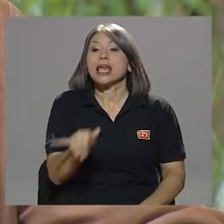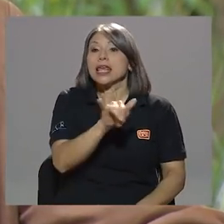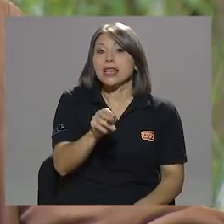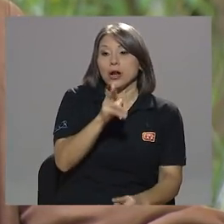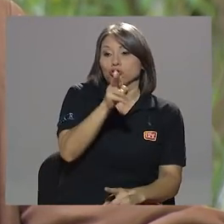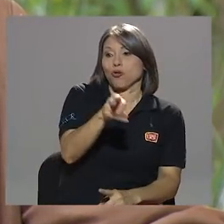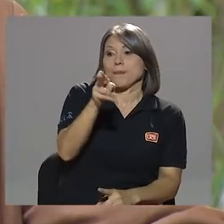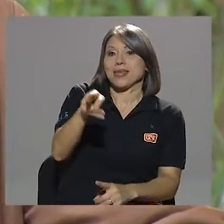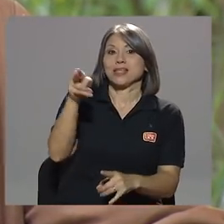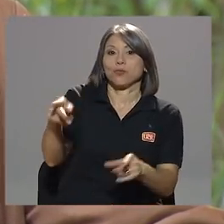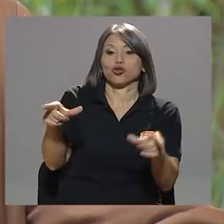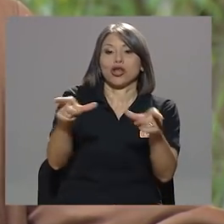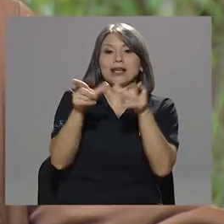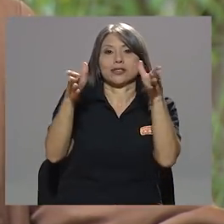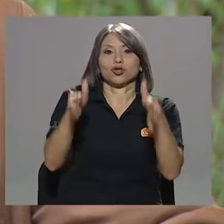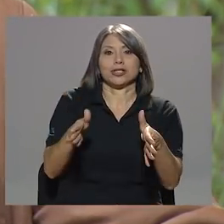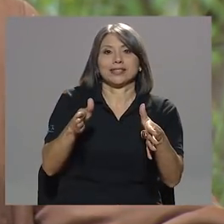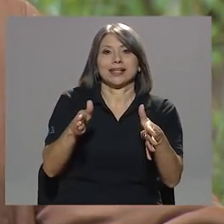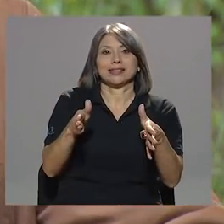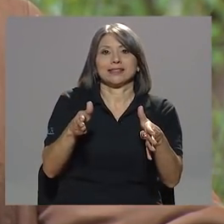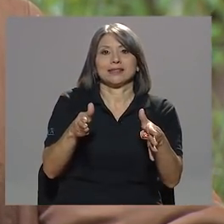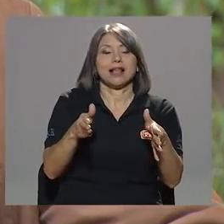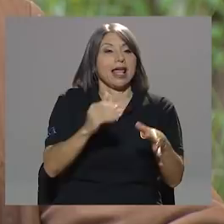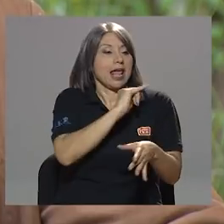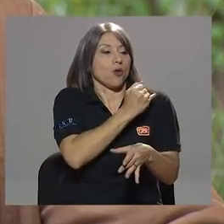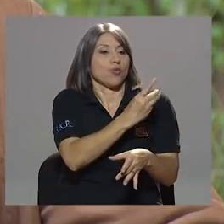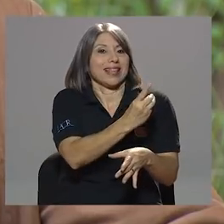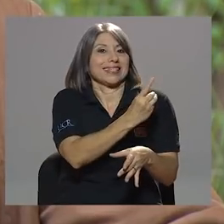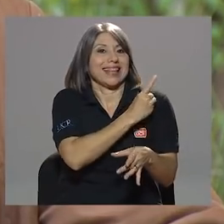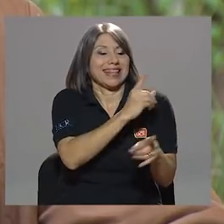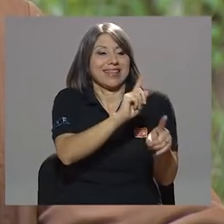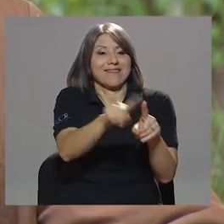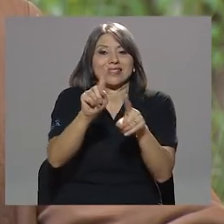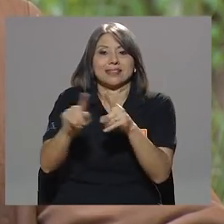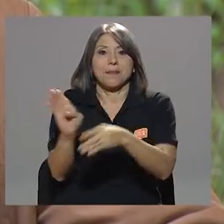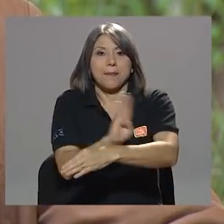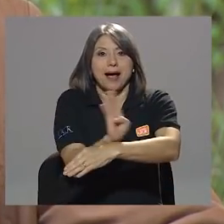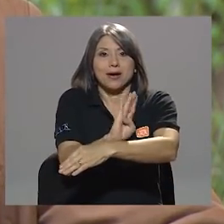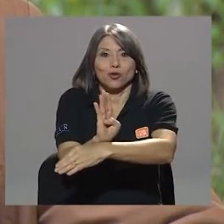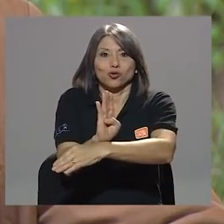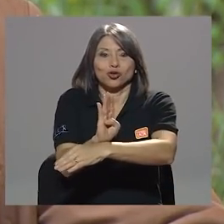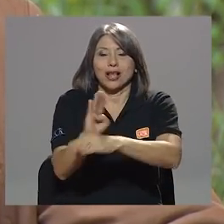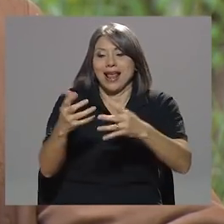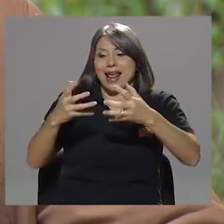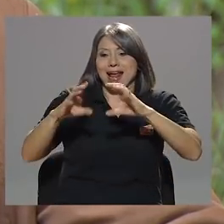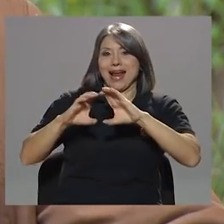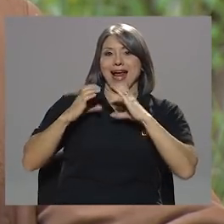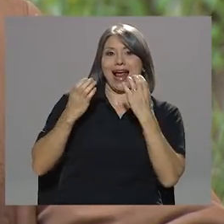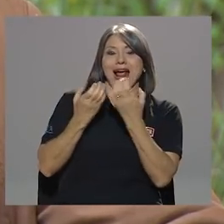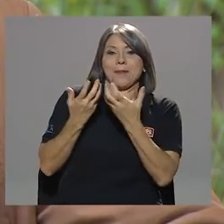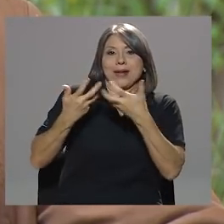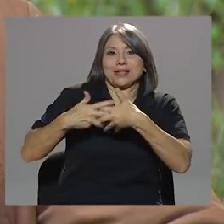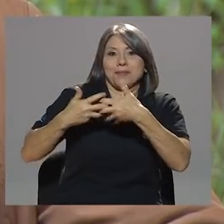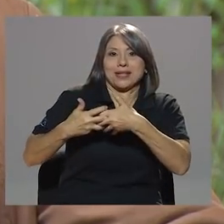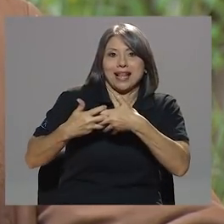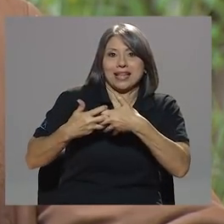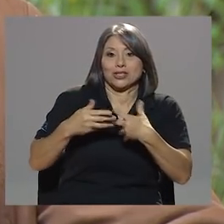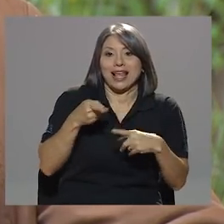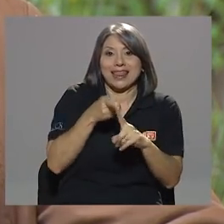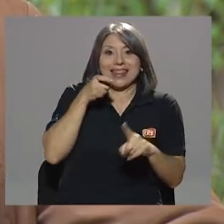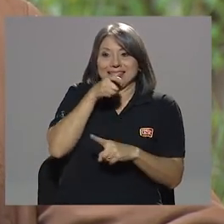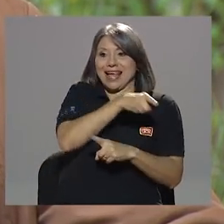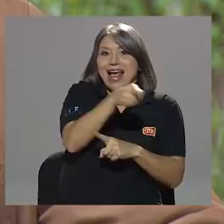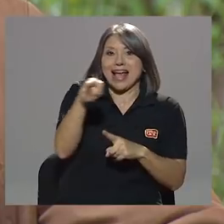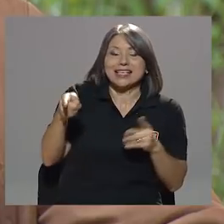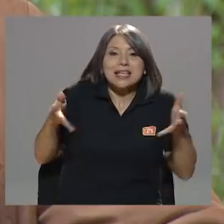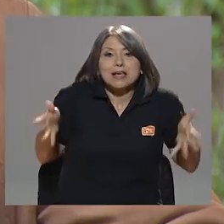accionistas en juntas directivas de bancos en cámaras empresariales desde donde impulsan sus